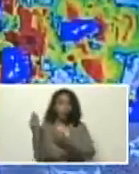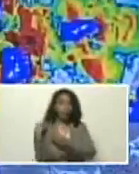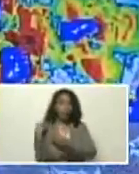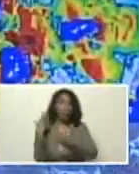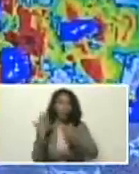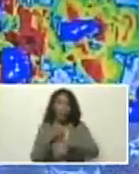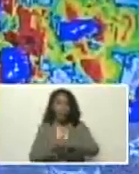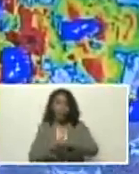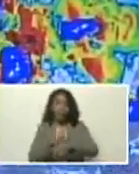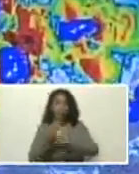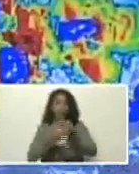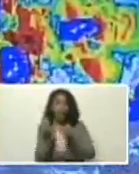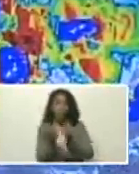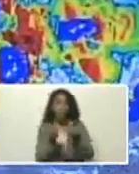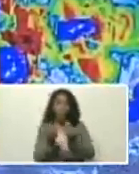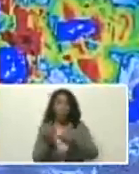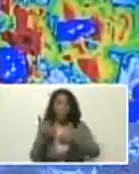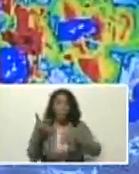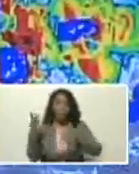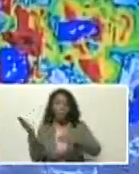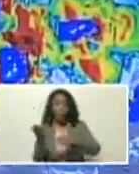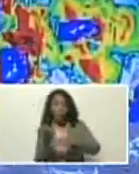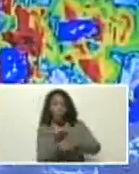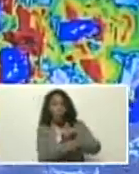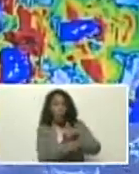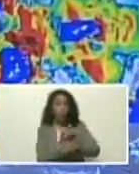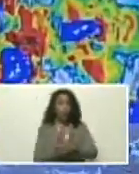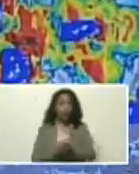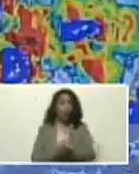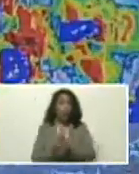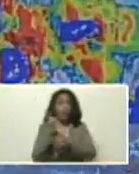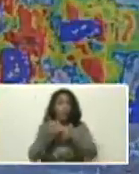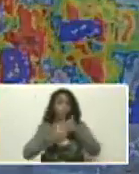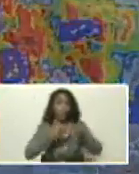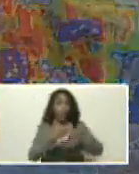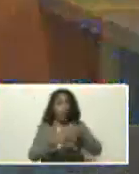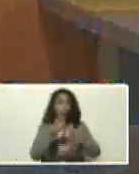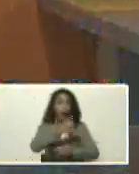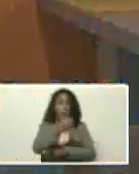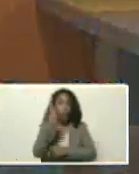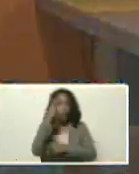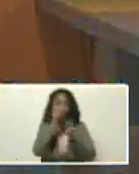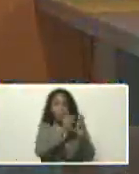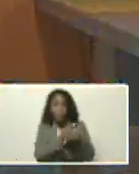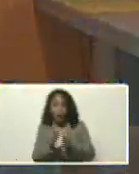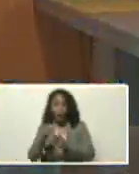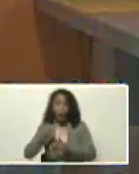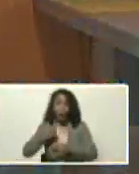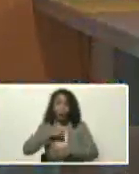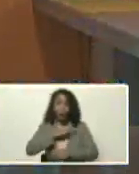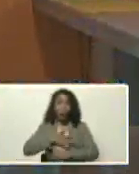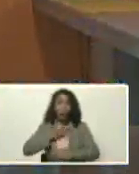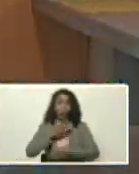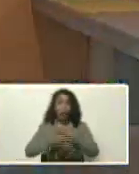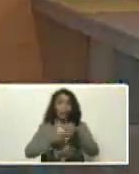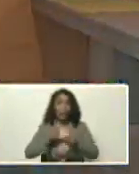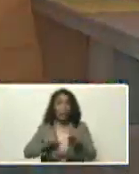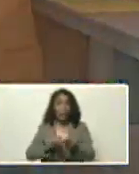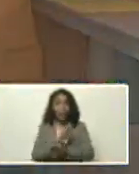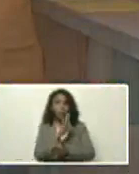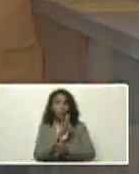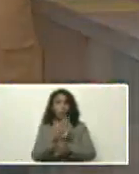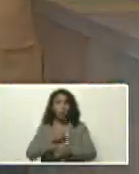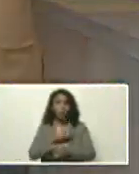momento, hacer la reforestación, y así, paulatinamente, presidente, con todos y cada uno, de los planes, que nosotros podamos impulsar, estamos